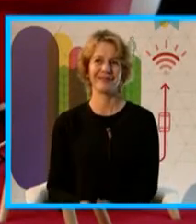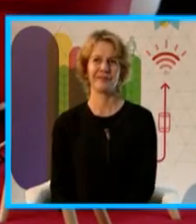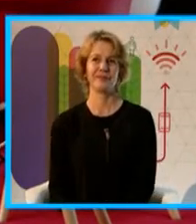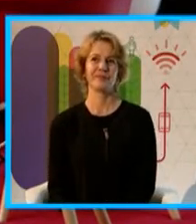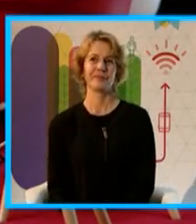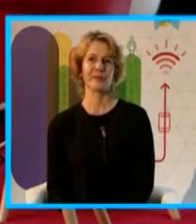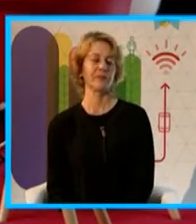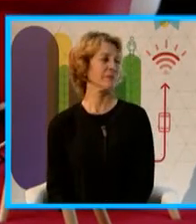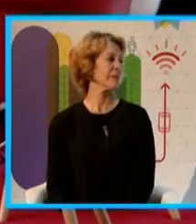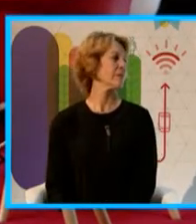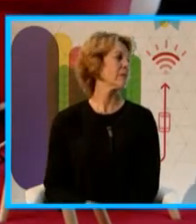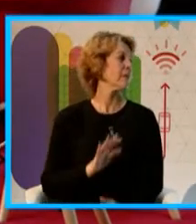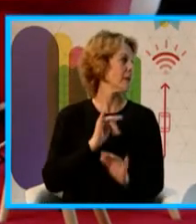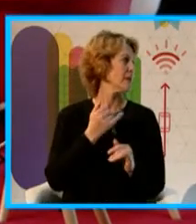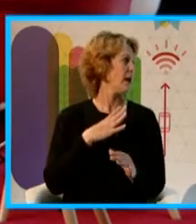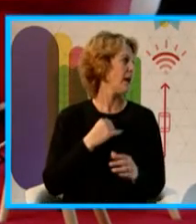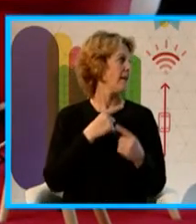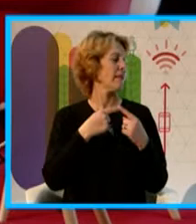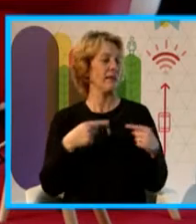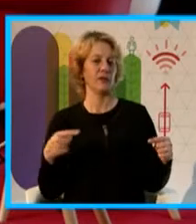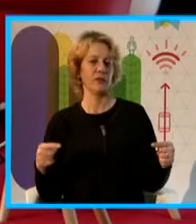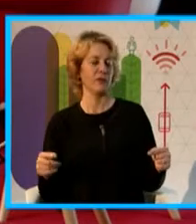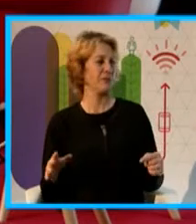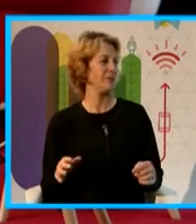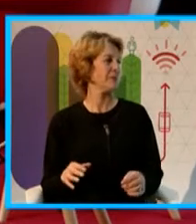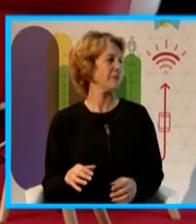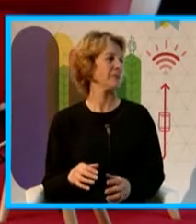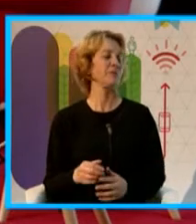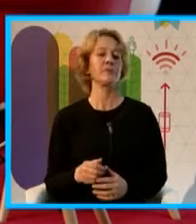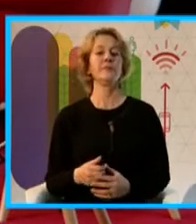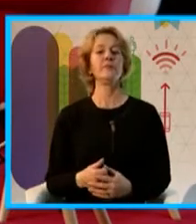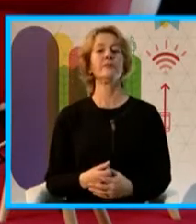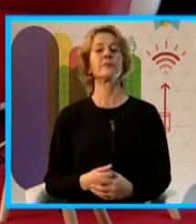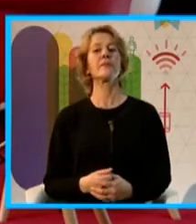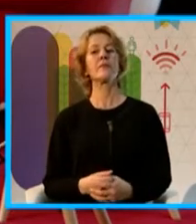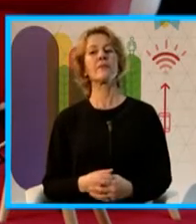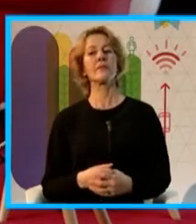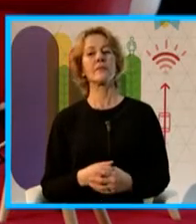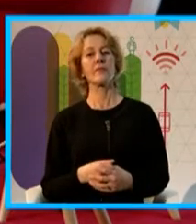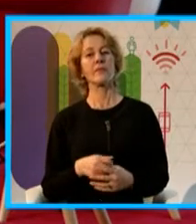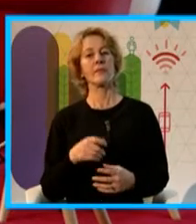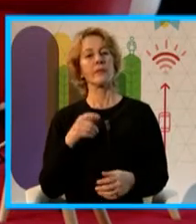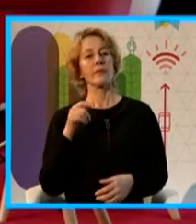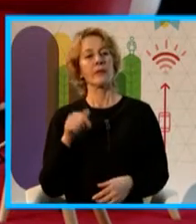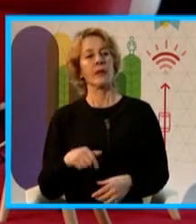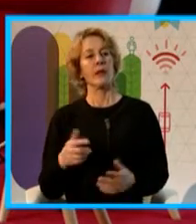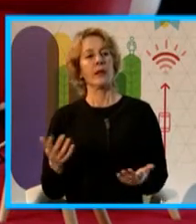Todavía, pero ya tenemos datos. Mirá, te voy a mostrar. Ahora lo que tenemos es, lo que hicimos fue,